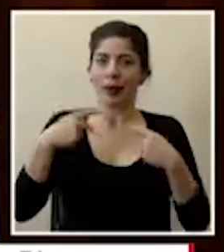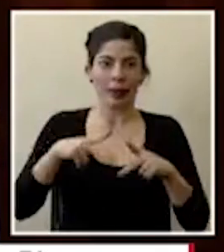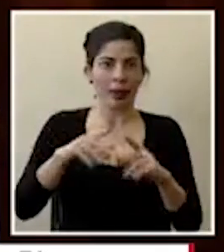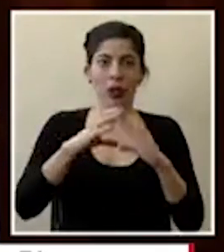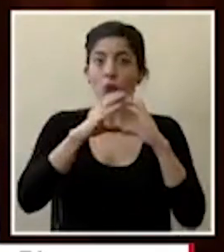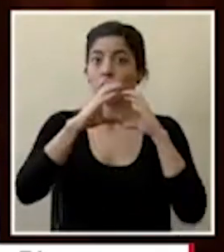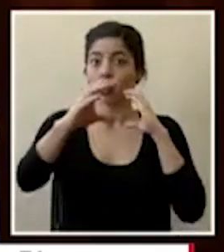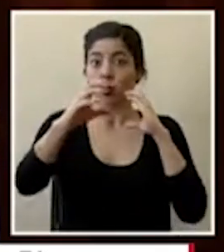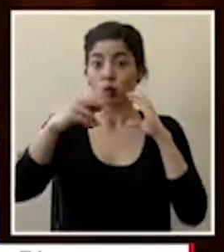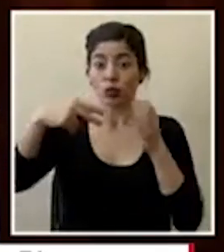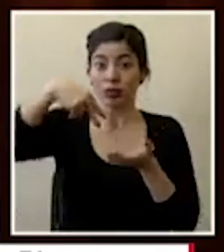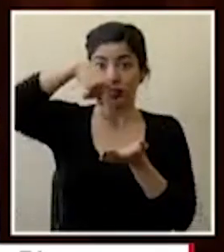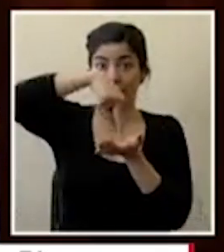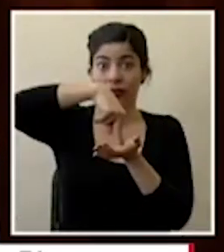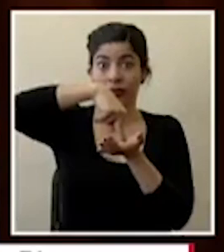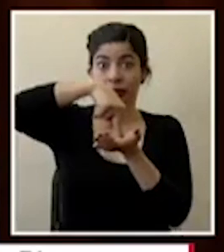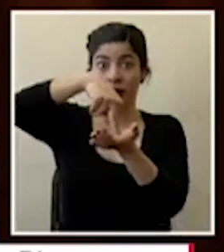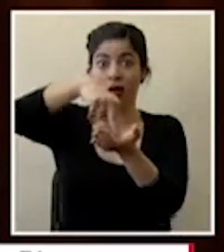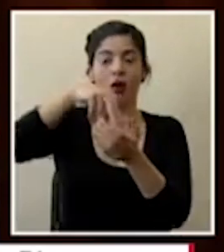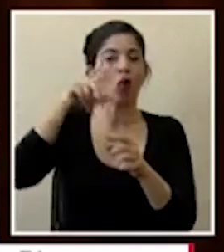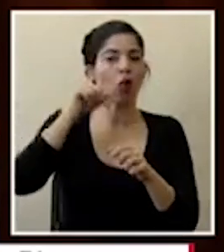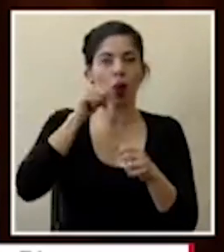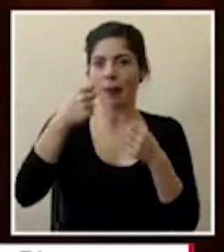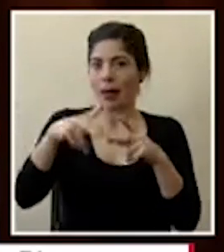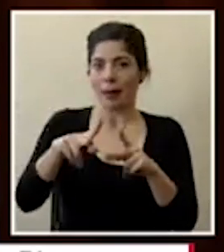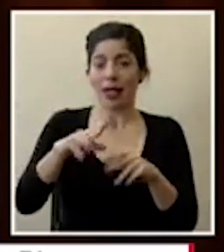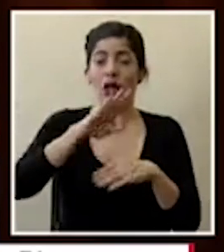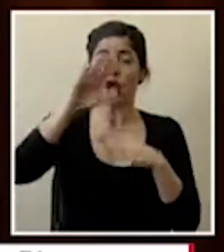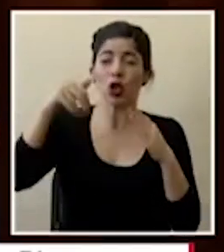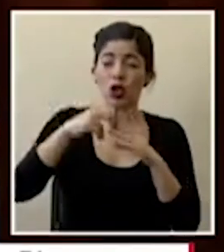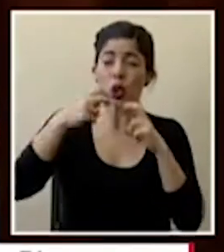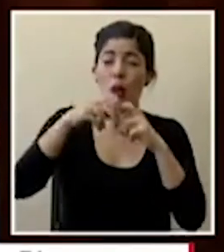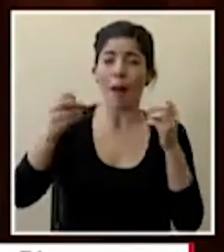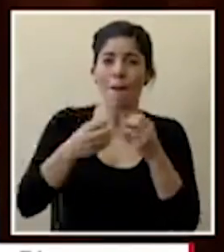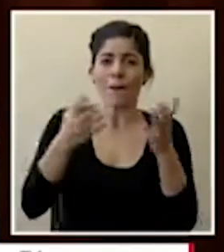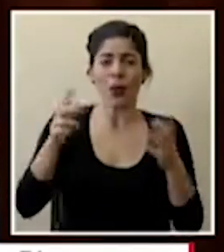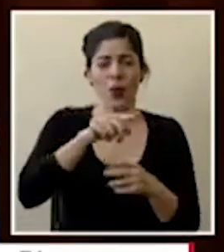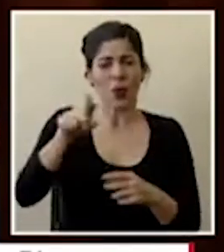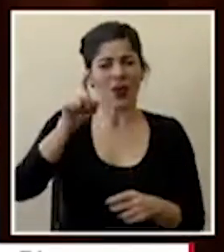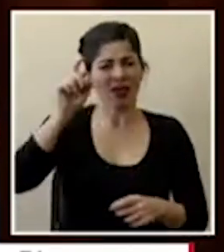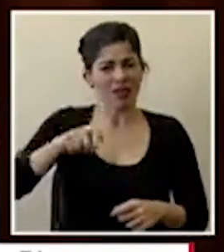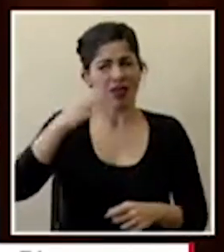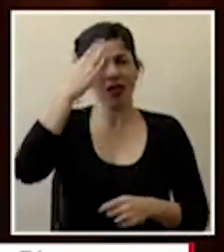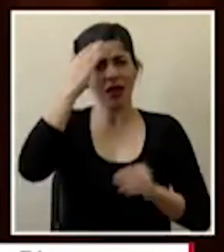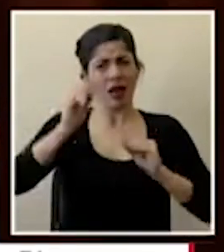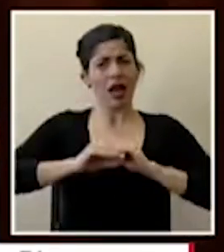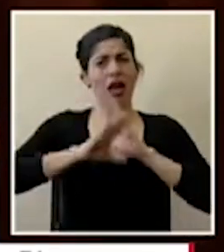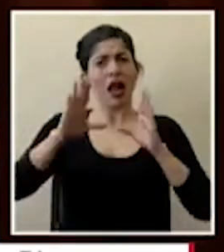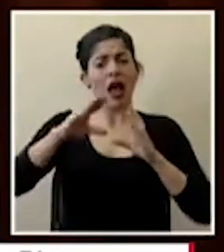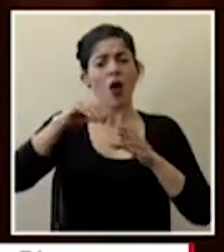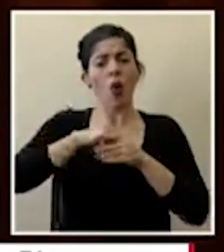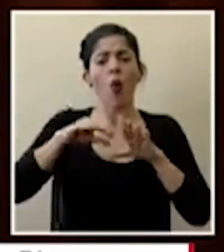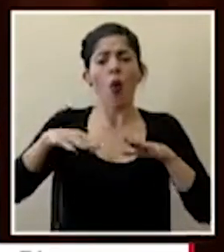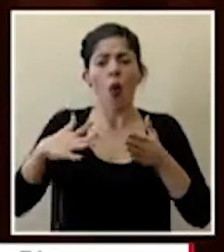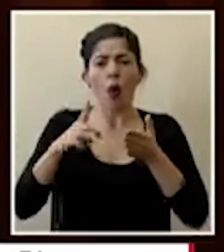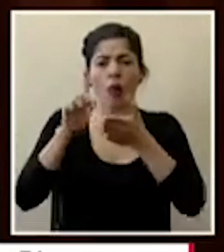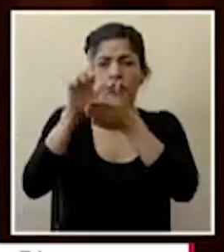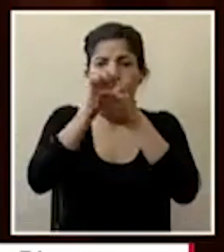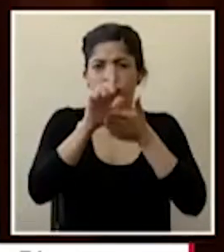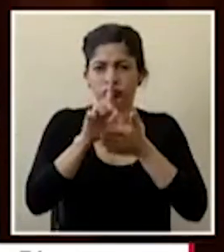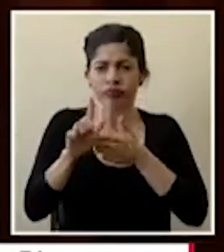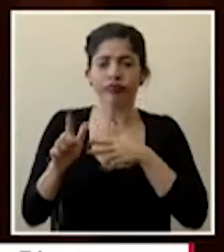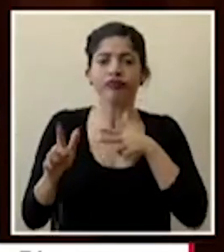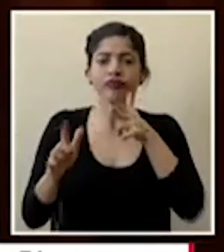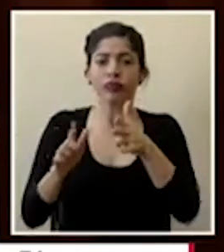en este momento en los buses ya se ha indicado que todos los el transporte público tiene que tener bien claro las medidas internas de desinfección entre